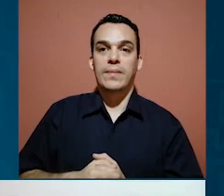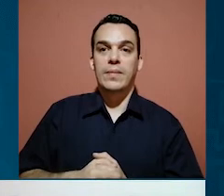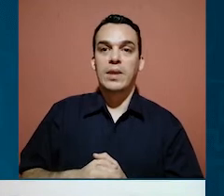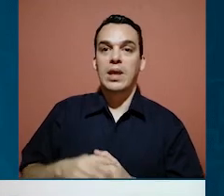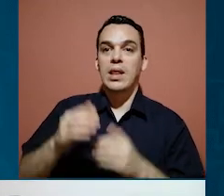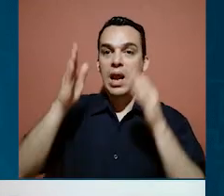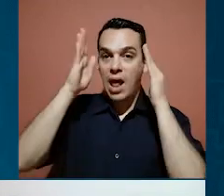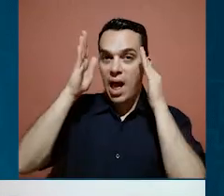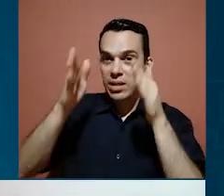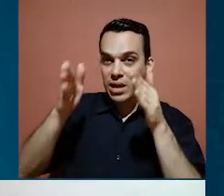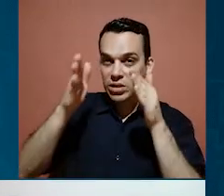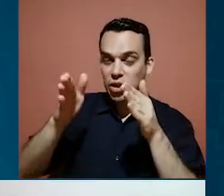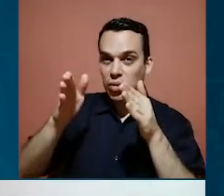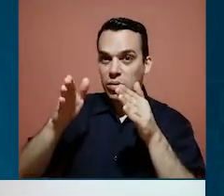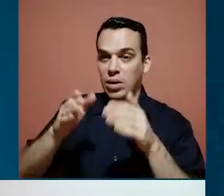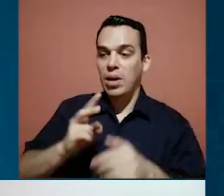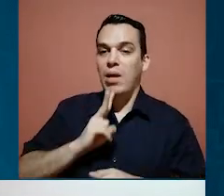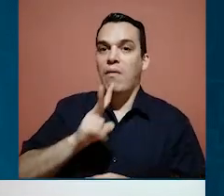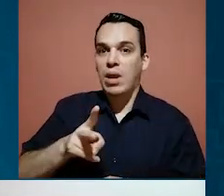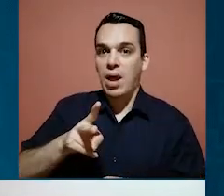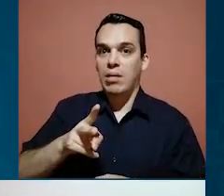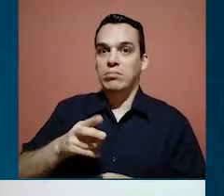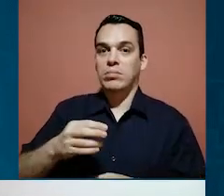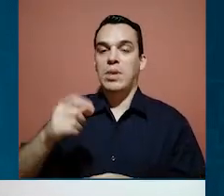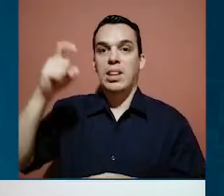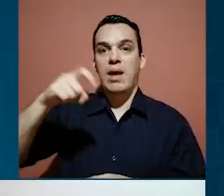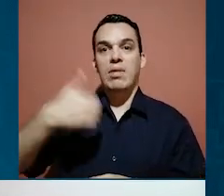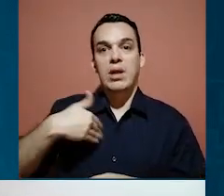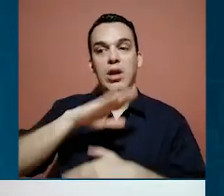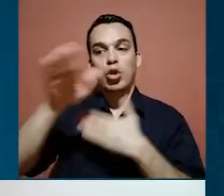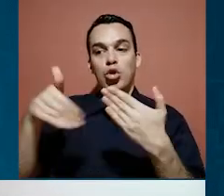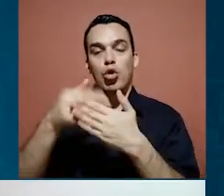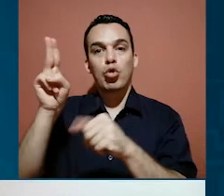Darles la debida atención y la atención que se merecen en realidad a todos los usuarios.